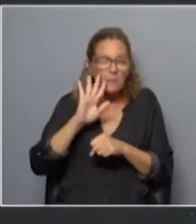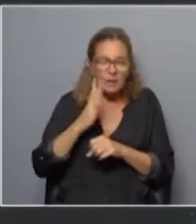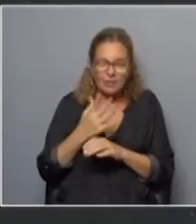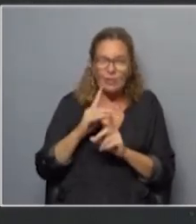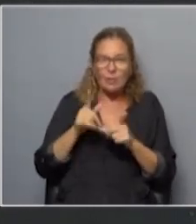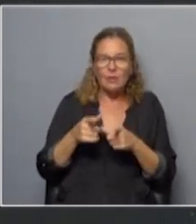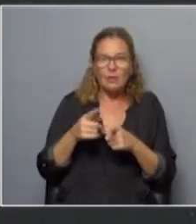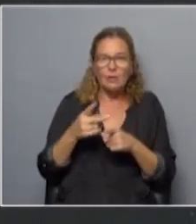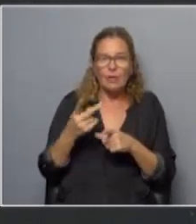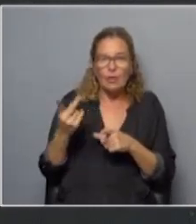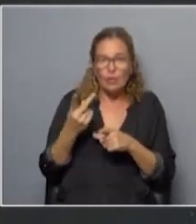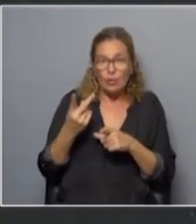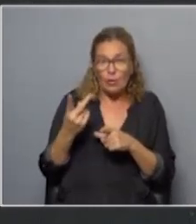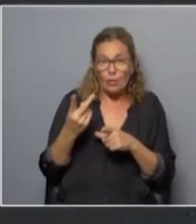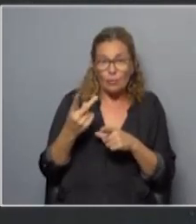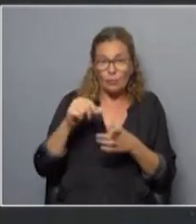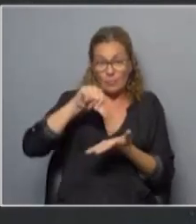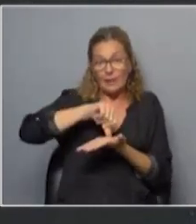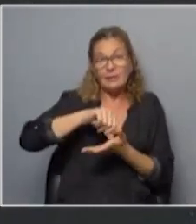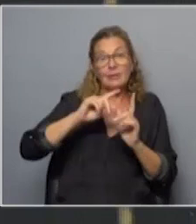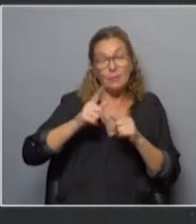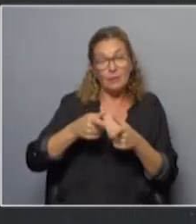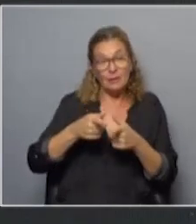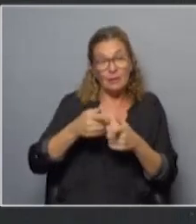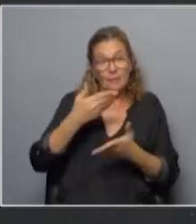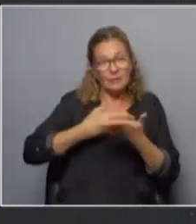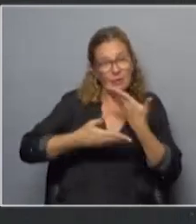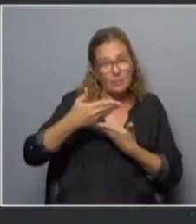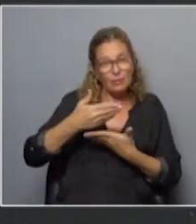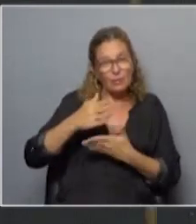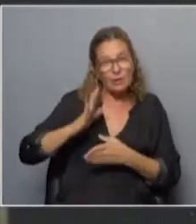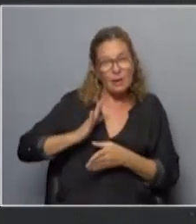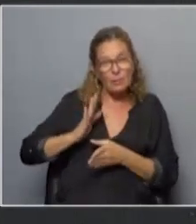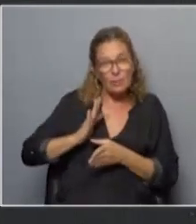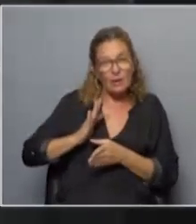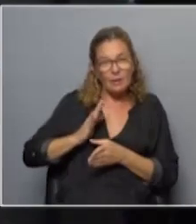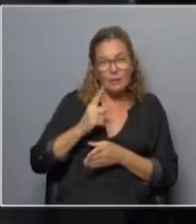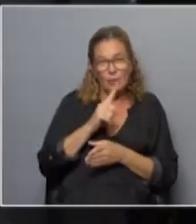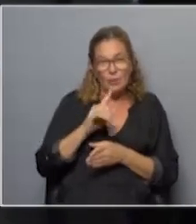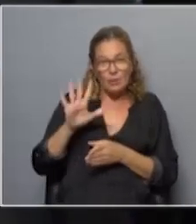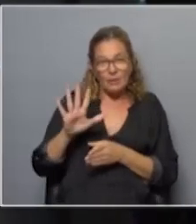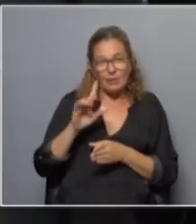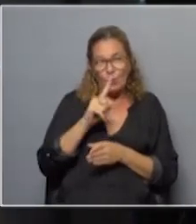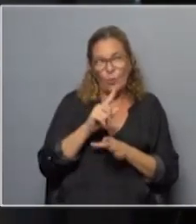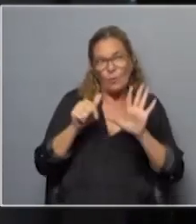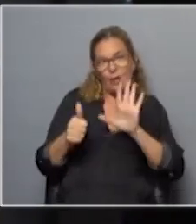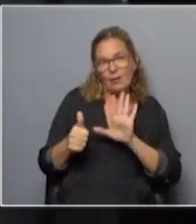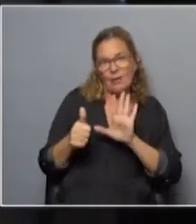otros ámbitos en otros países también digamos la participación de la mujer está muy ahí del 1 al 5 el 1 al 6